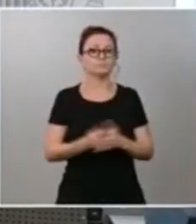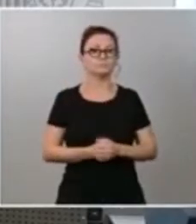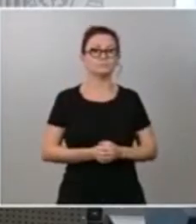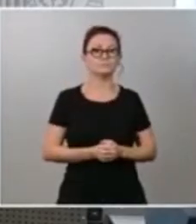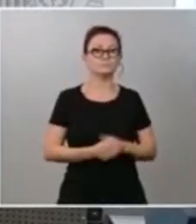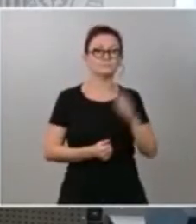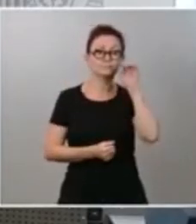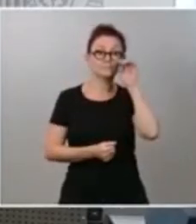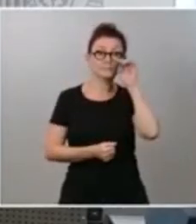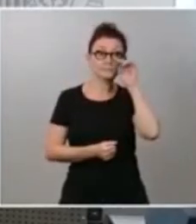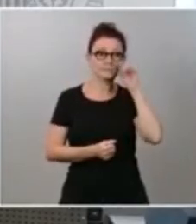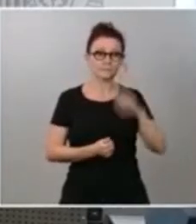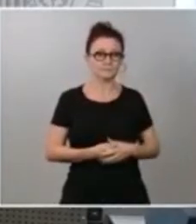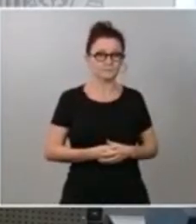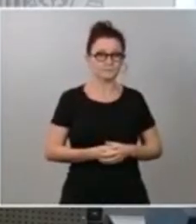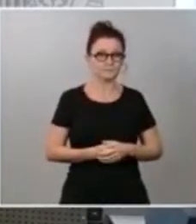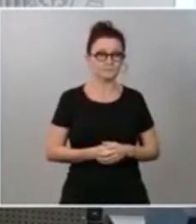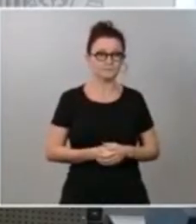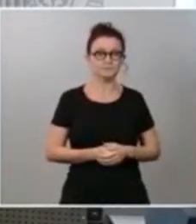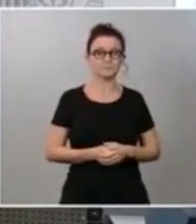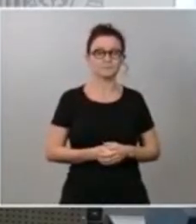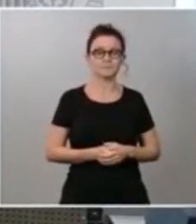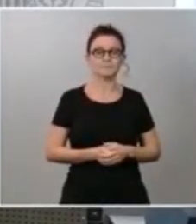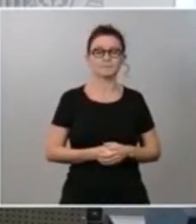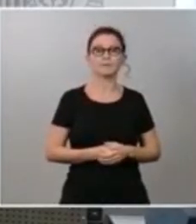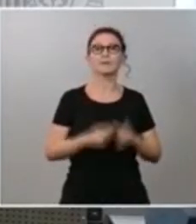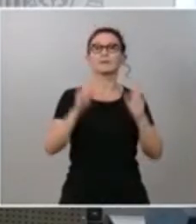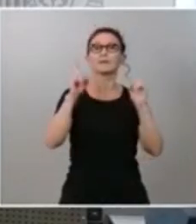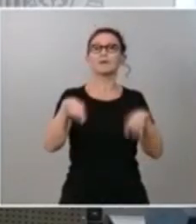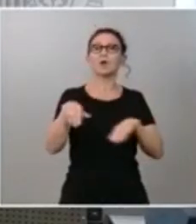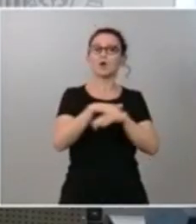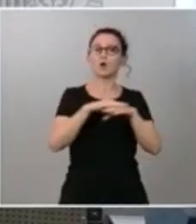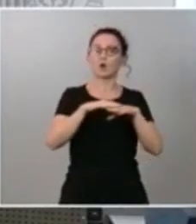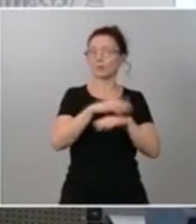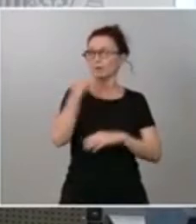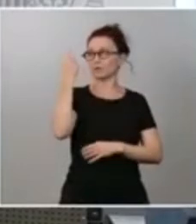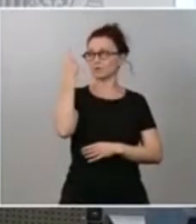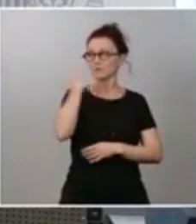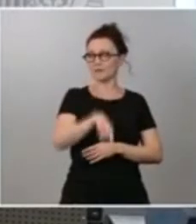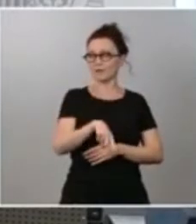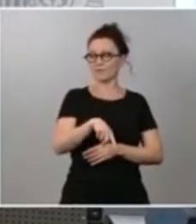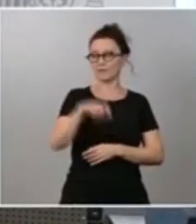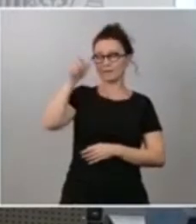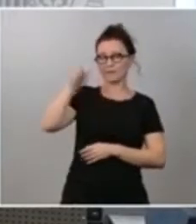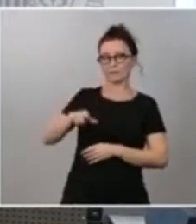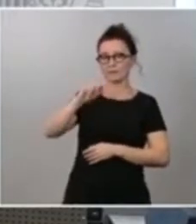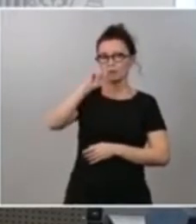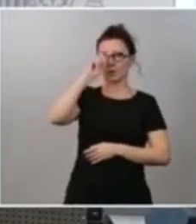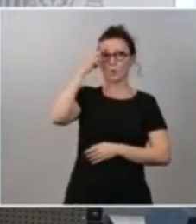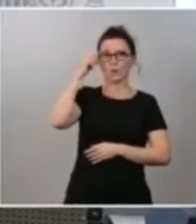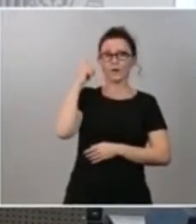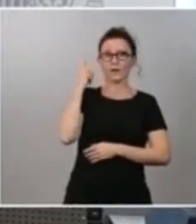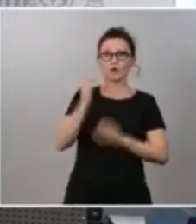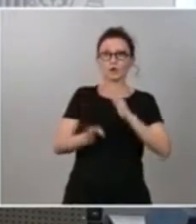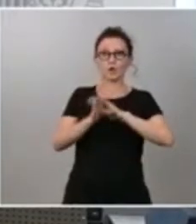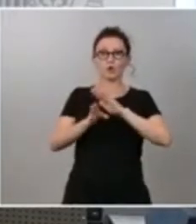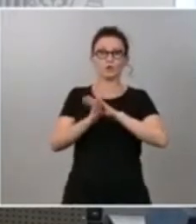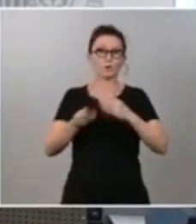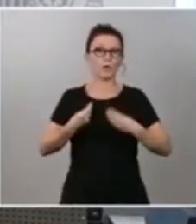¿y el gobierno sabe cómo se va a mantener Juan Carlos I en el extranjero teniendo en cuenta que